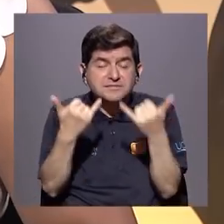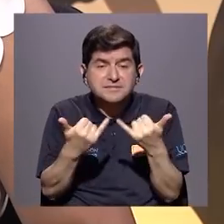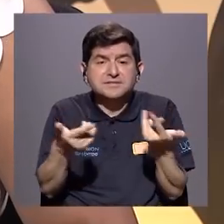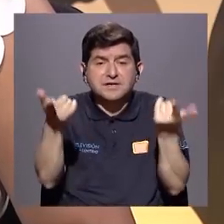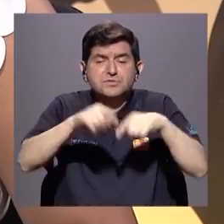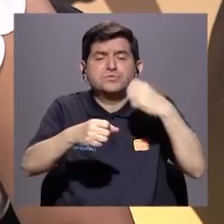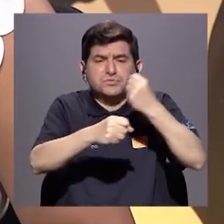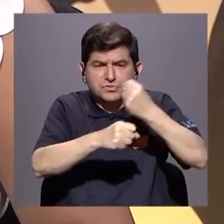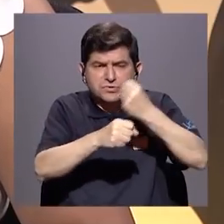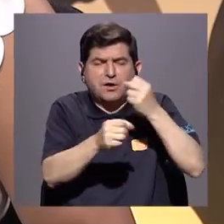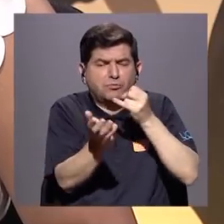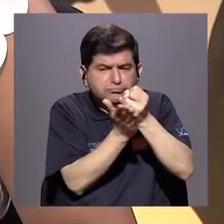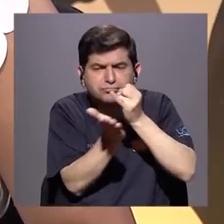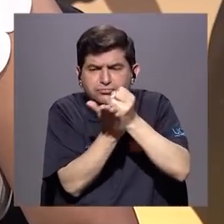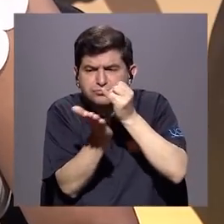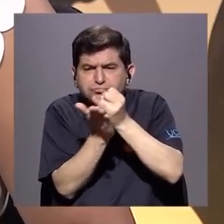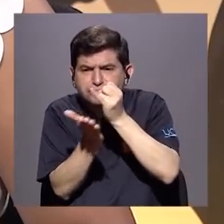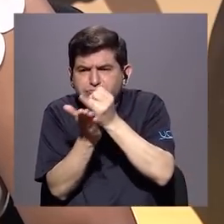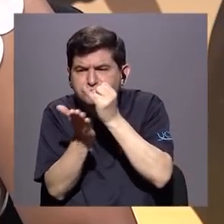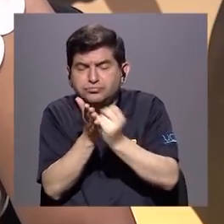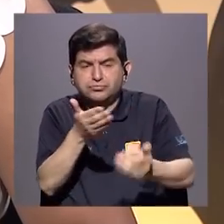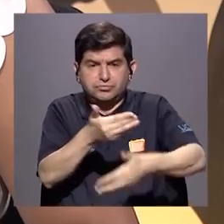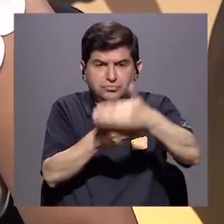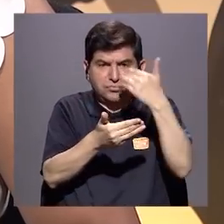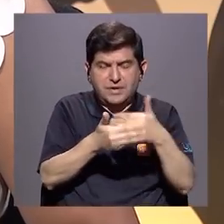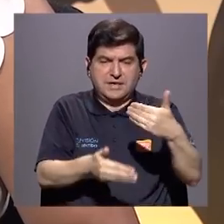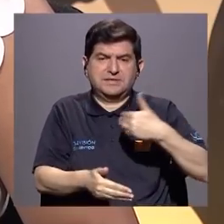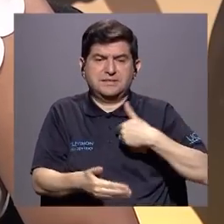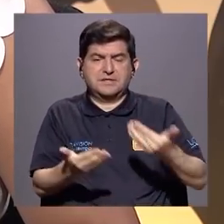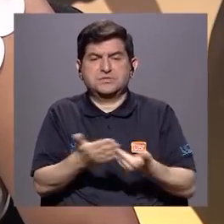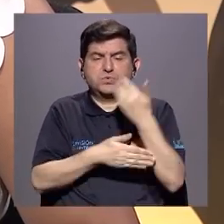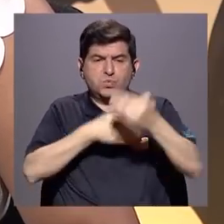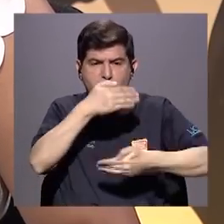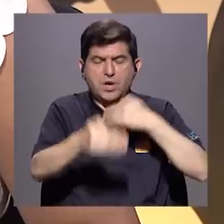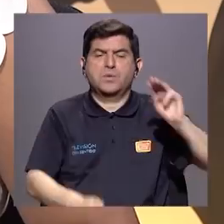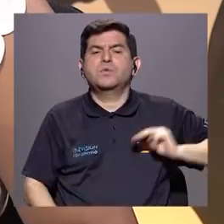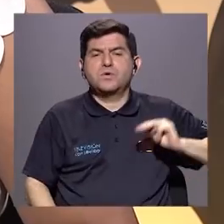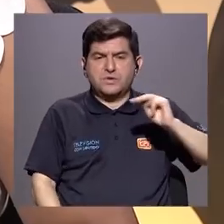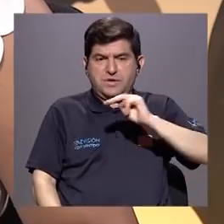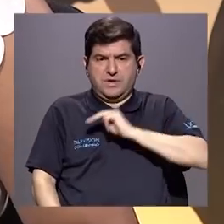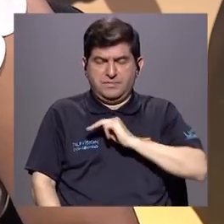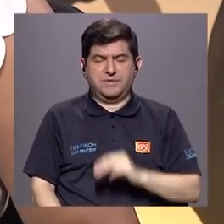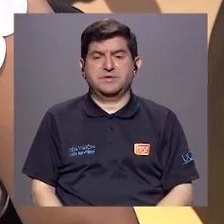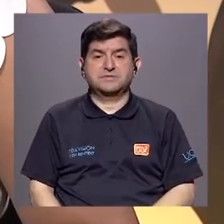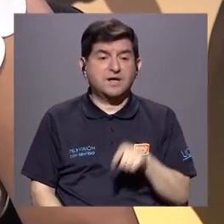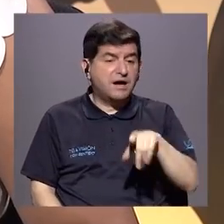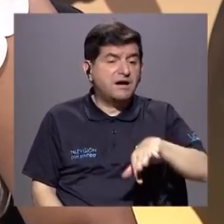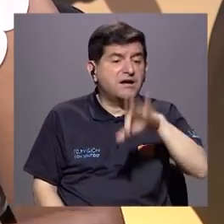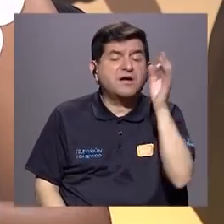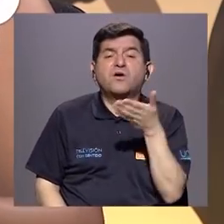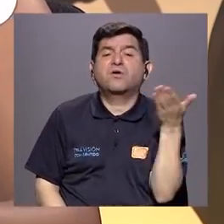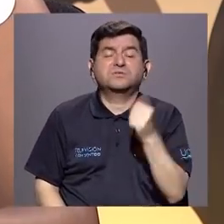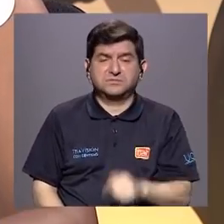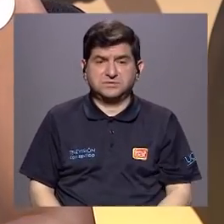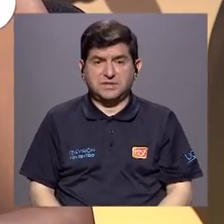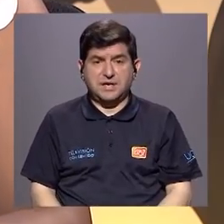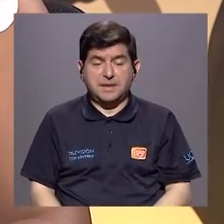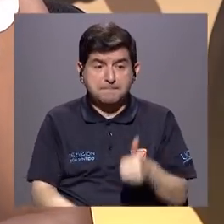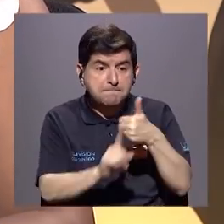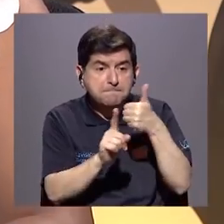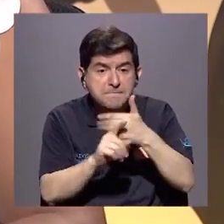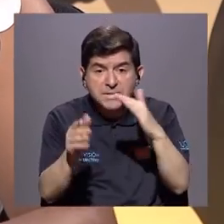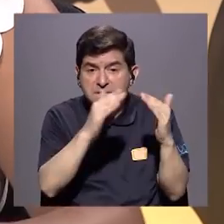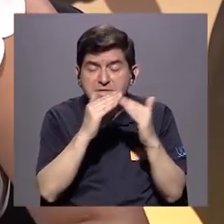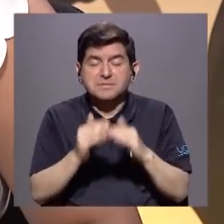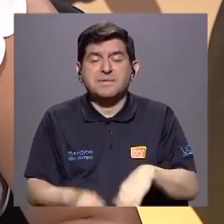trabajo de investigación, antes de que se sacara el nuevo protocolo del ministerio, donde lo que se encuentra es que entre la misma